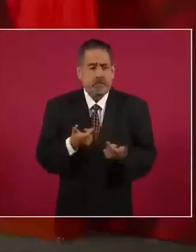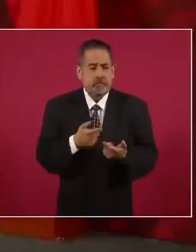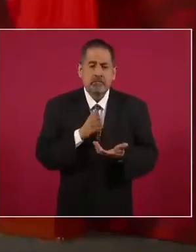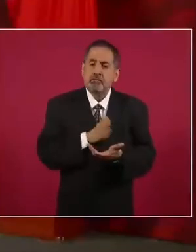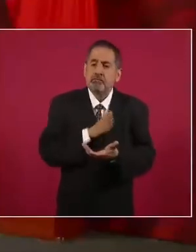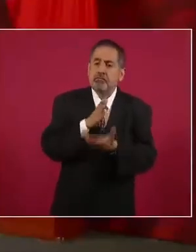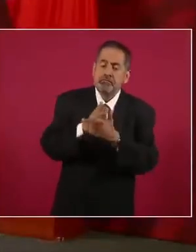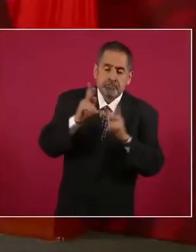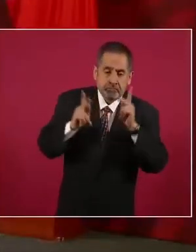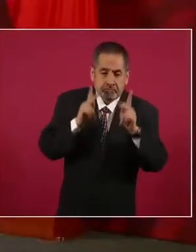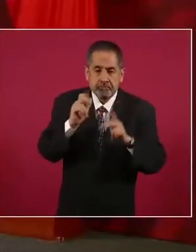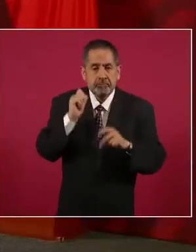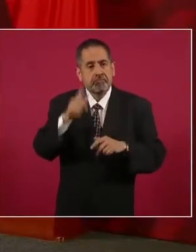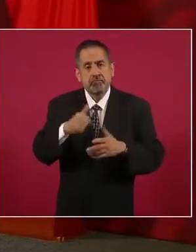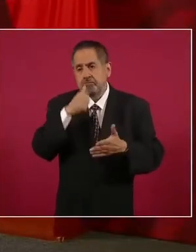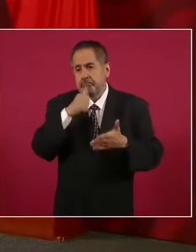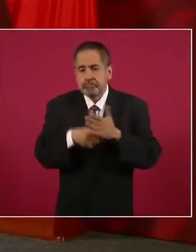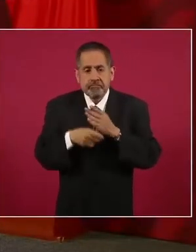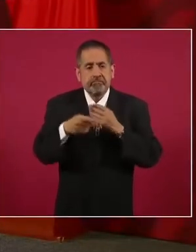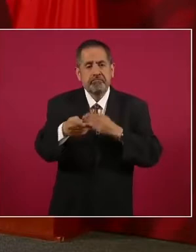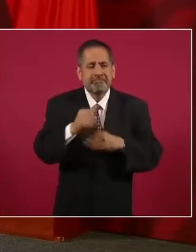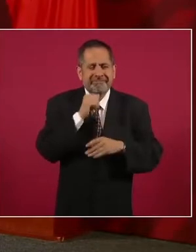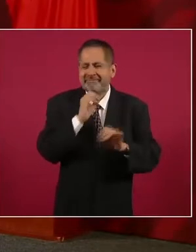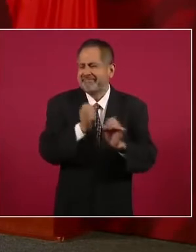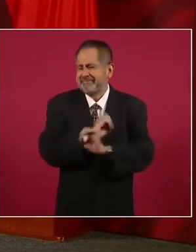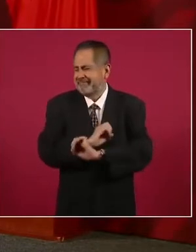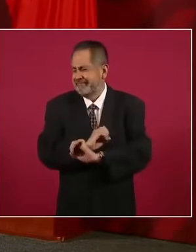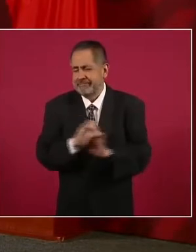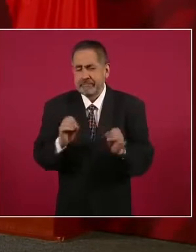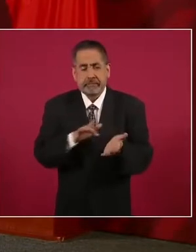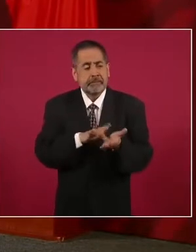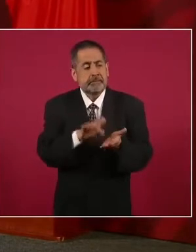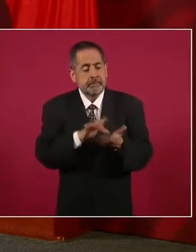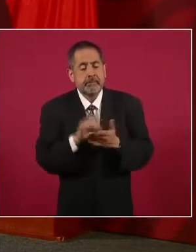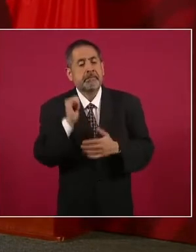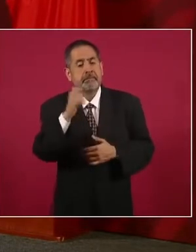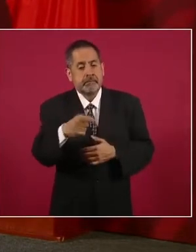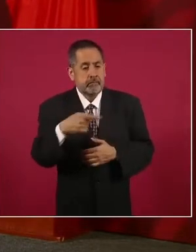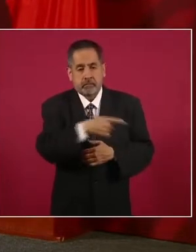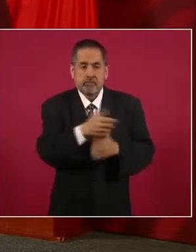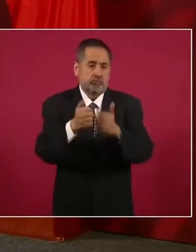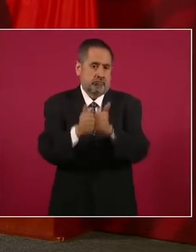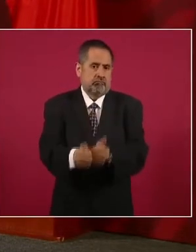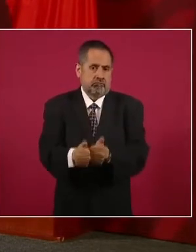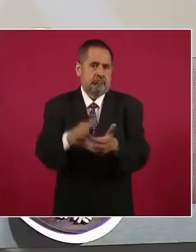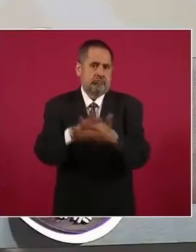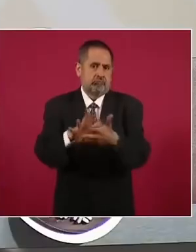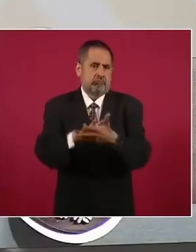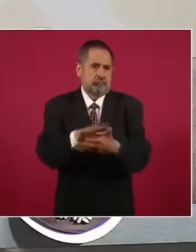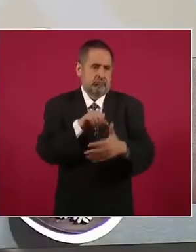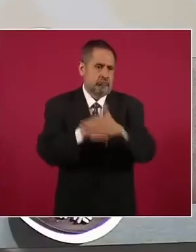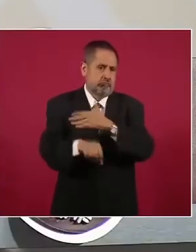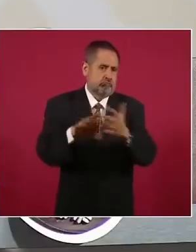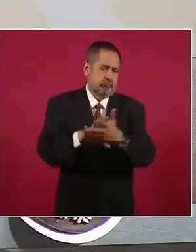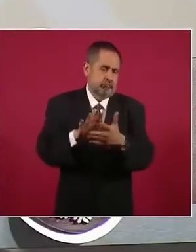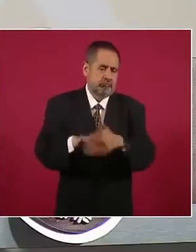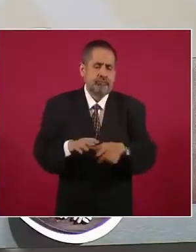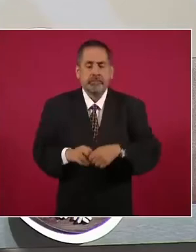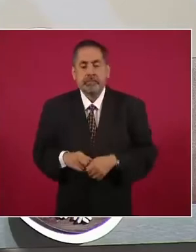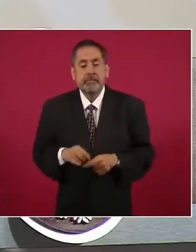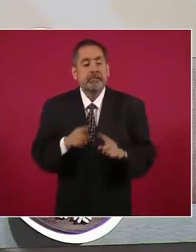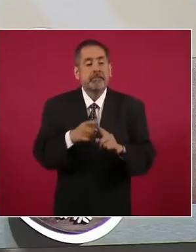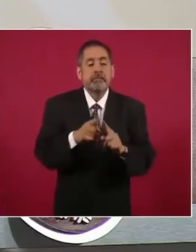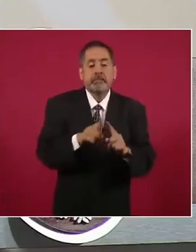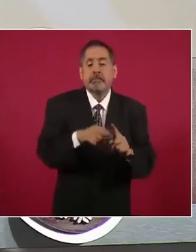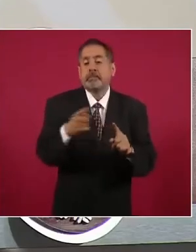visita, una carta o un apoyo económico durante su estancia en reclusión. Es primo